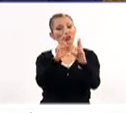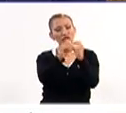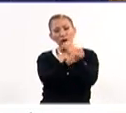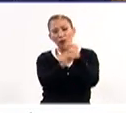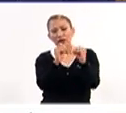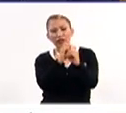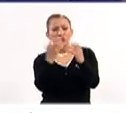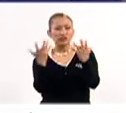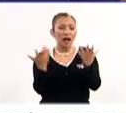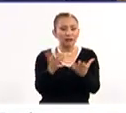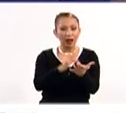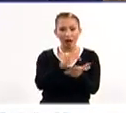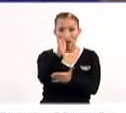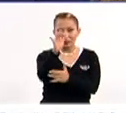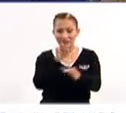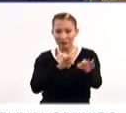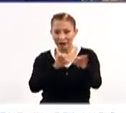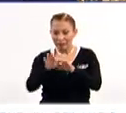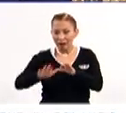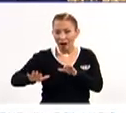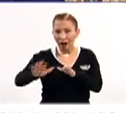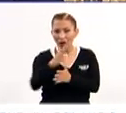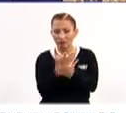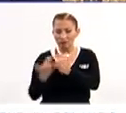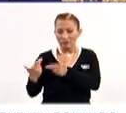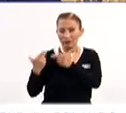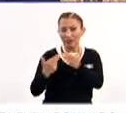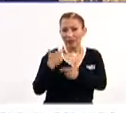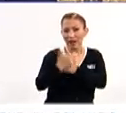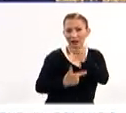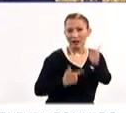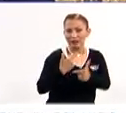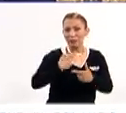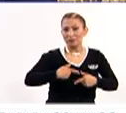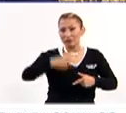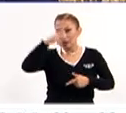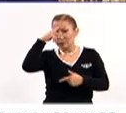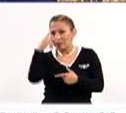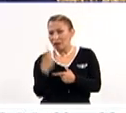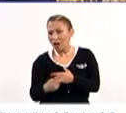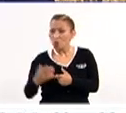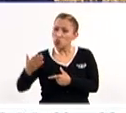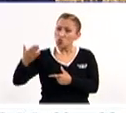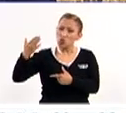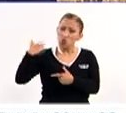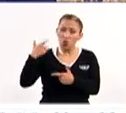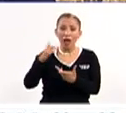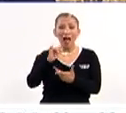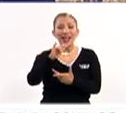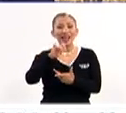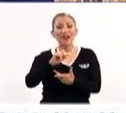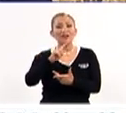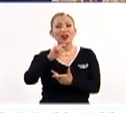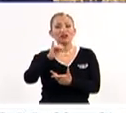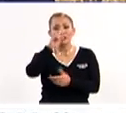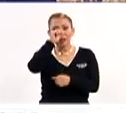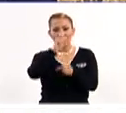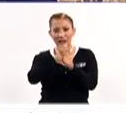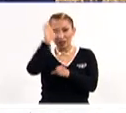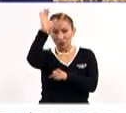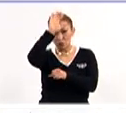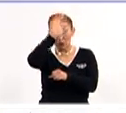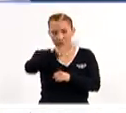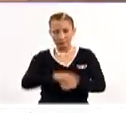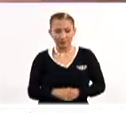objetos realizados, gracias al trabajo y legado de generaciones de mexicanos, a decir de Alejandra Frausto, secretaria de